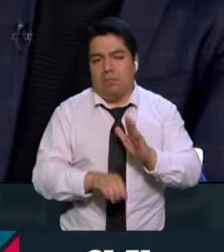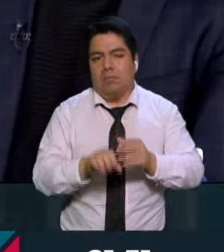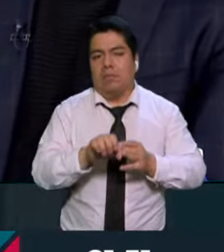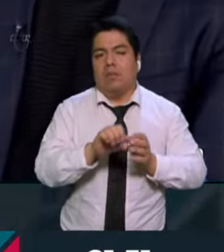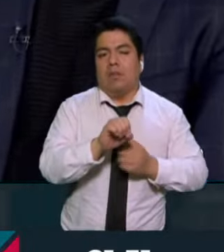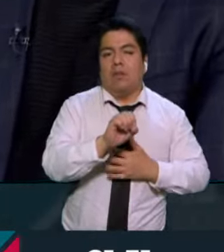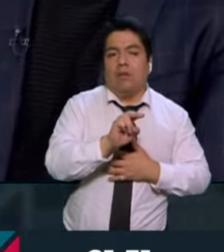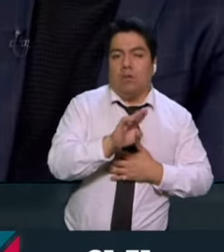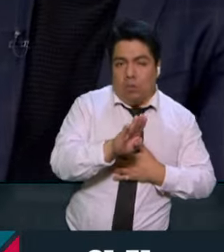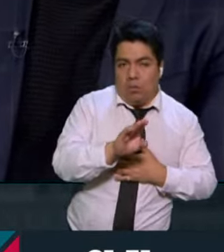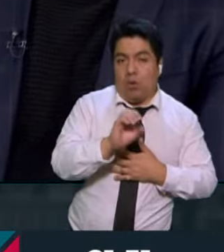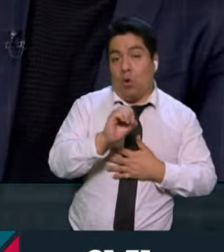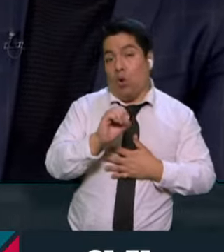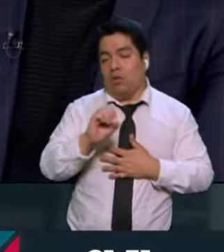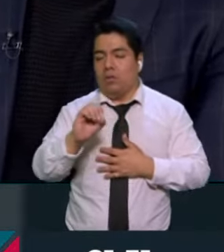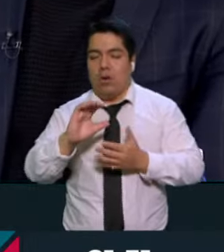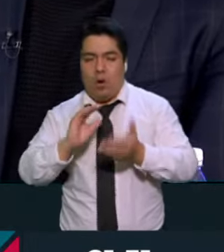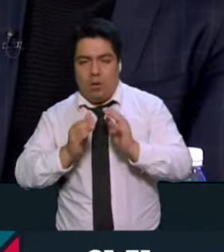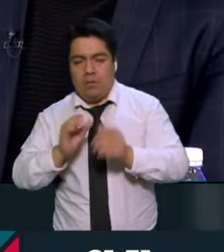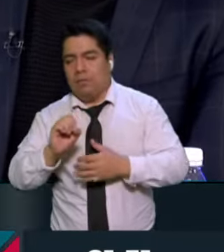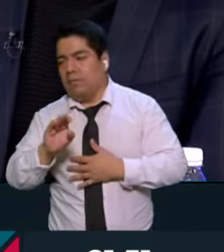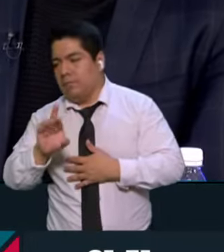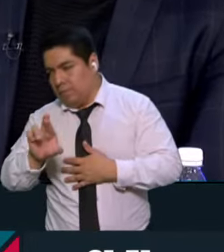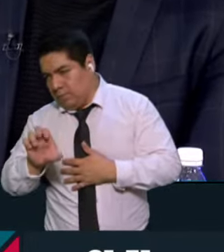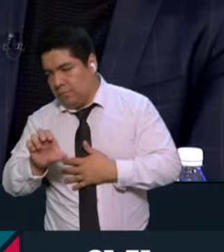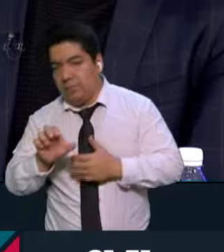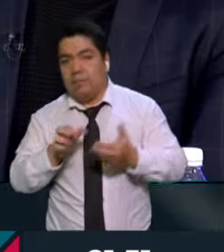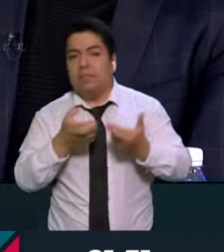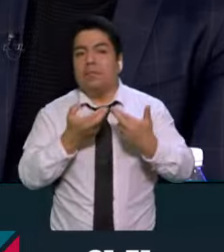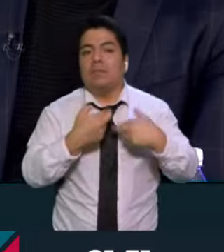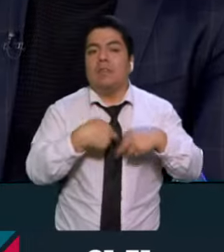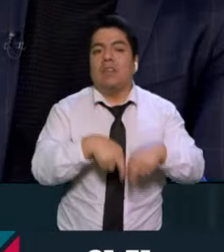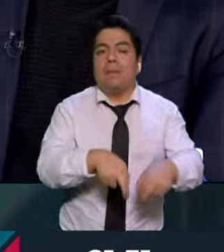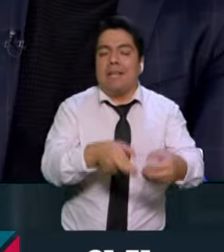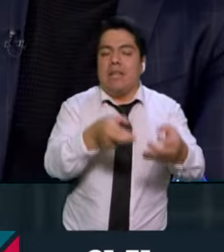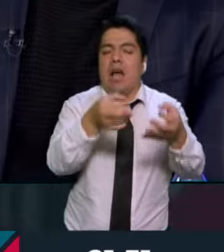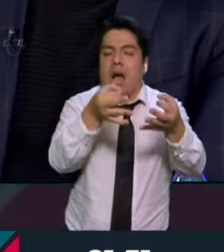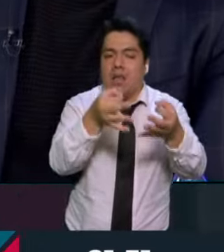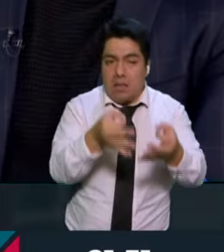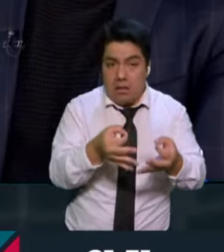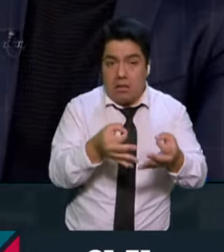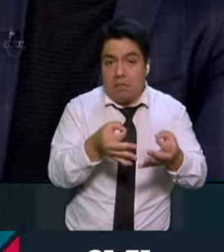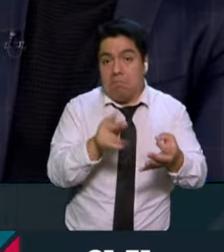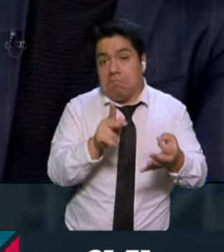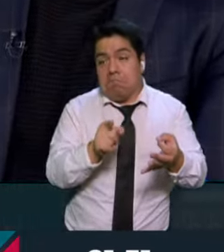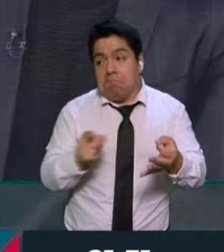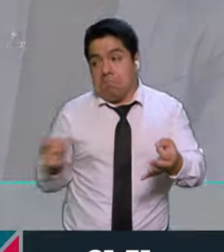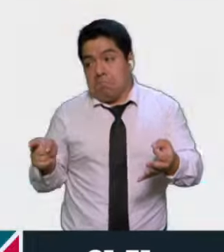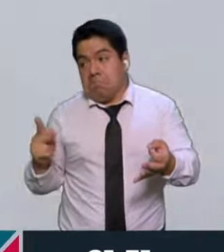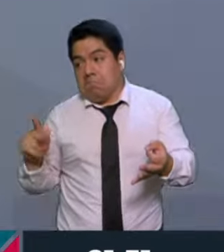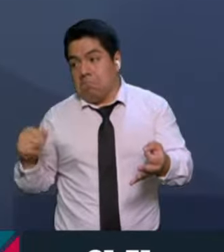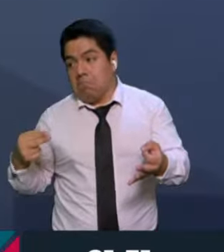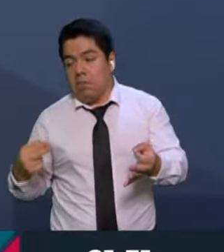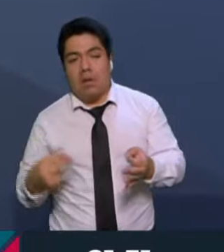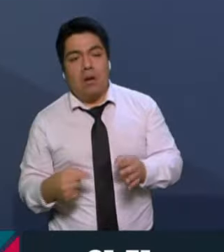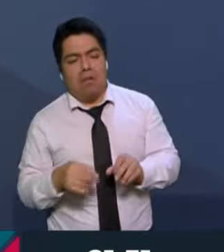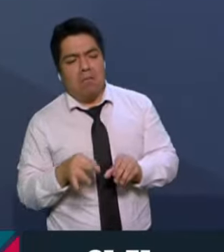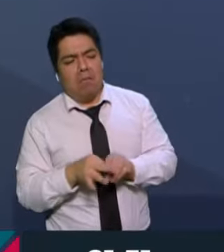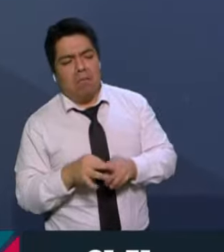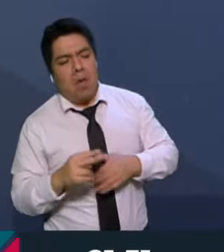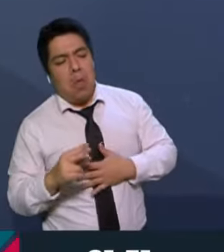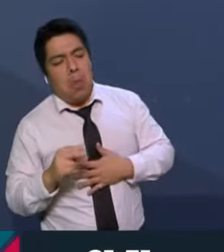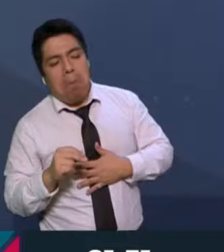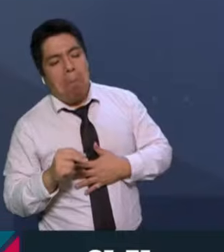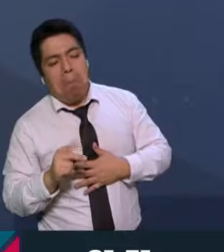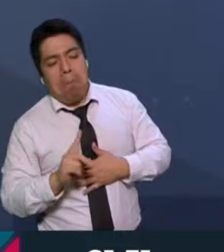o sobre representación. Era un sistema de representación pura y sin embargo la oposición votó en contra porque estaban